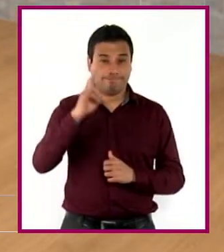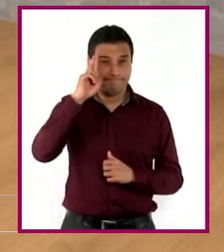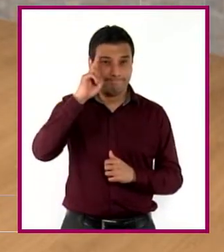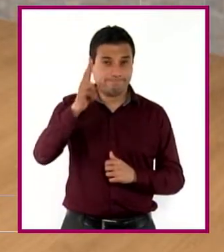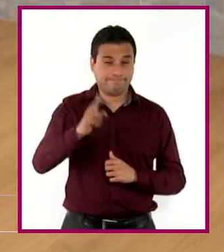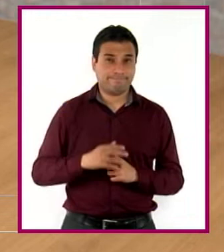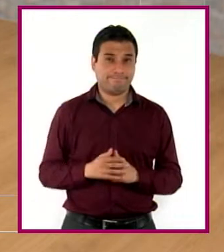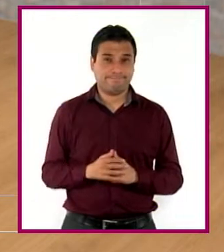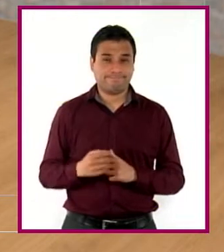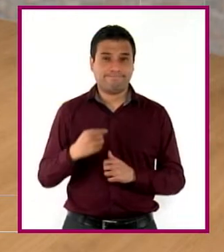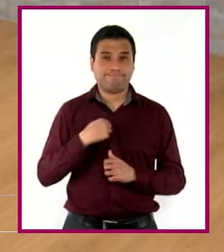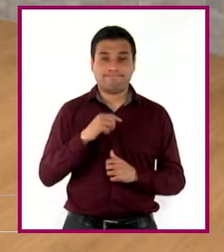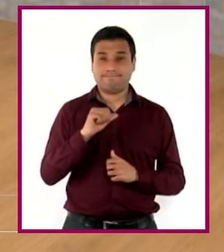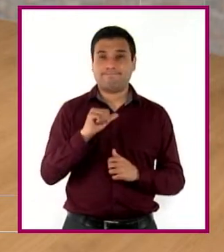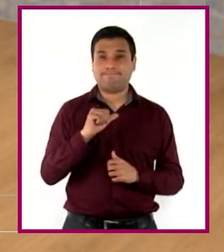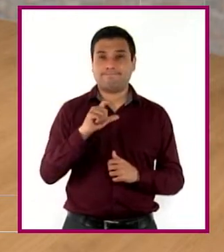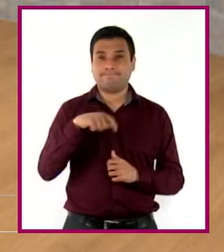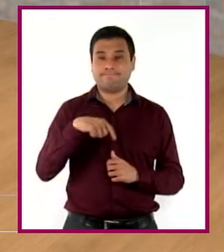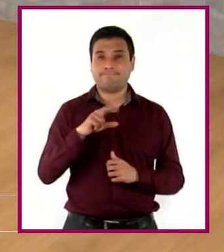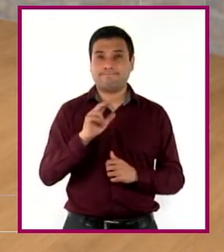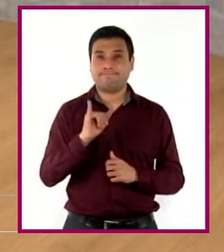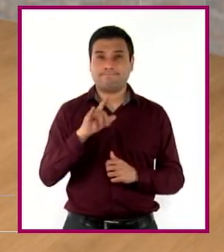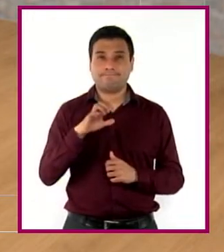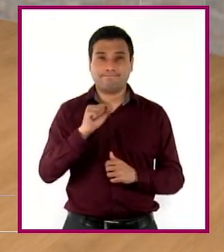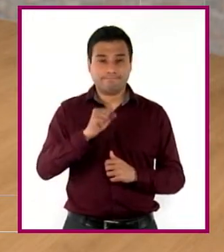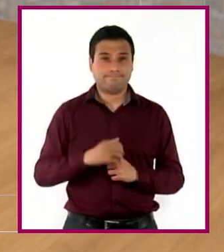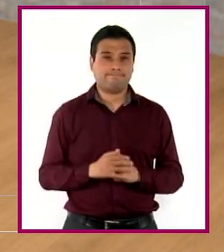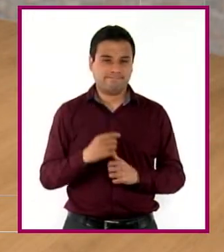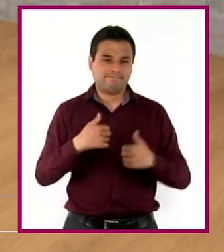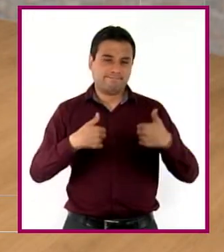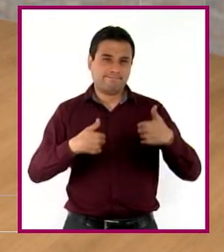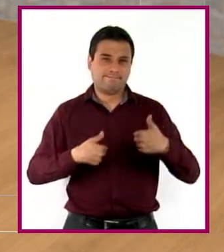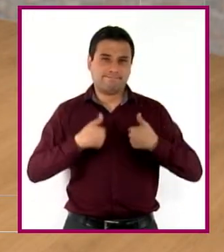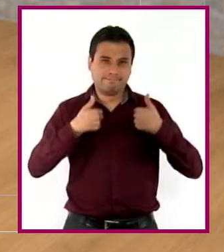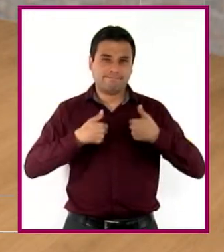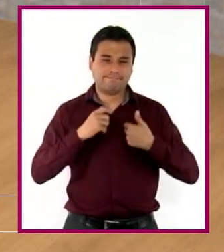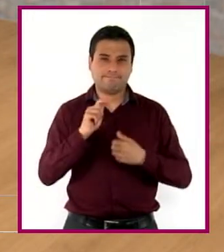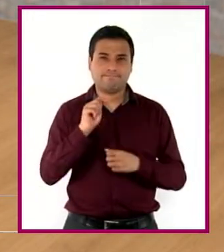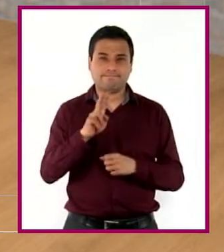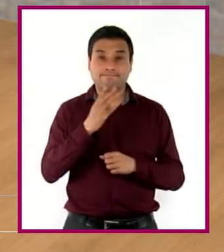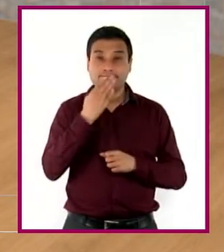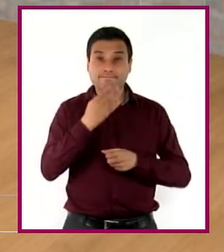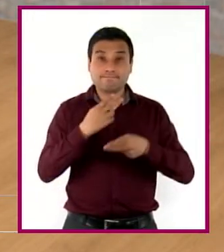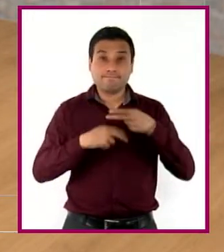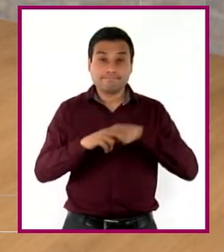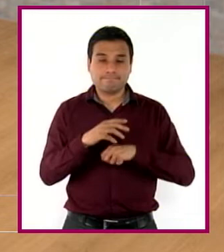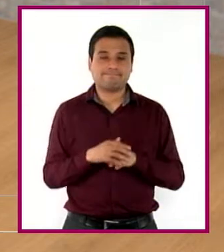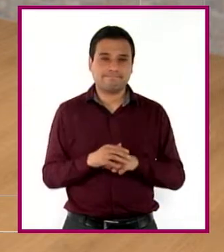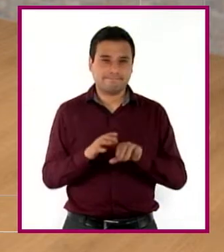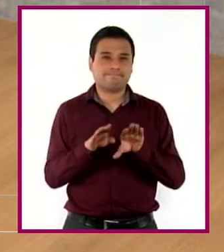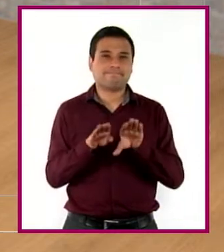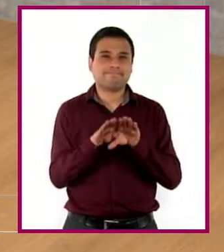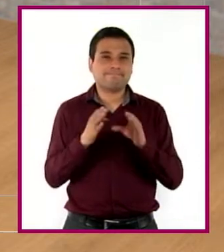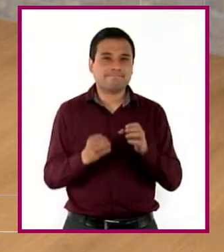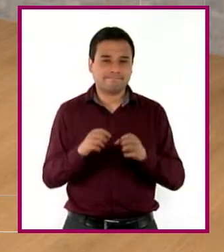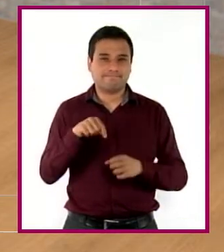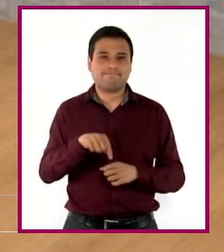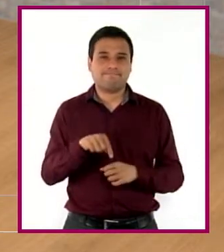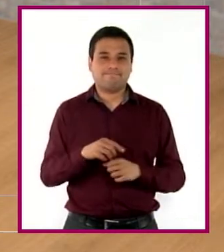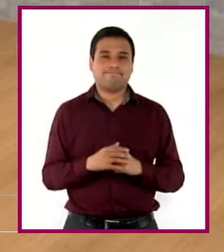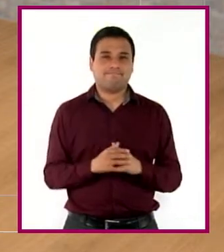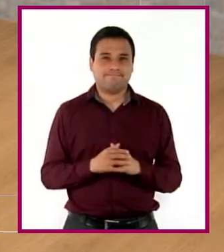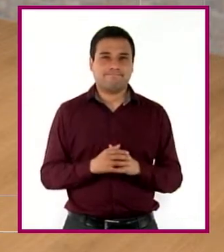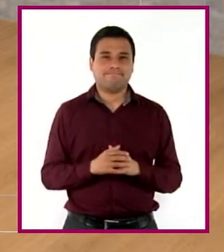tal? Yo soy Aquiles Cuestiono, de Jóvenes en TV. Sean todos bienvenidas y bienvenidos a esta, su